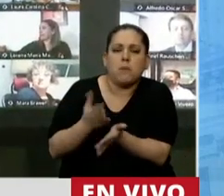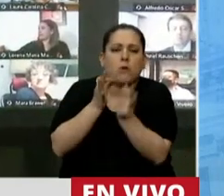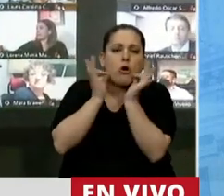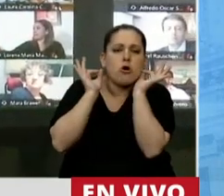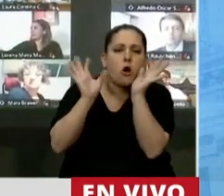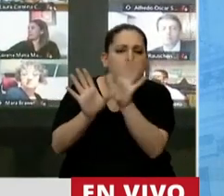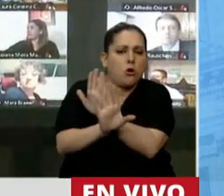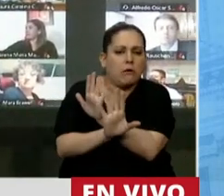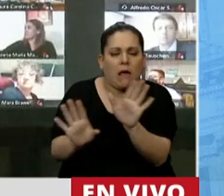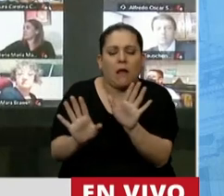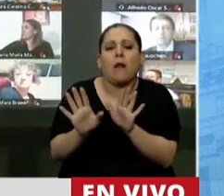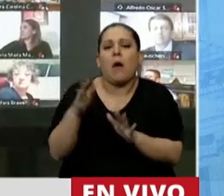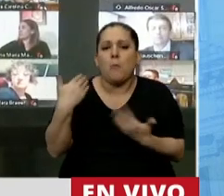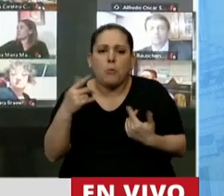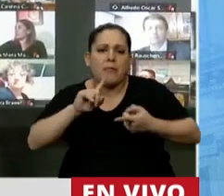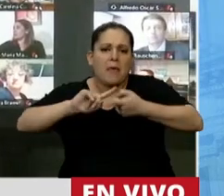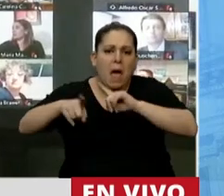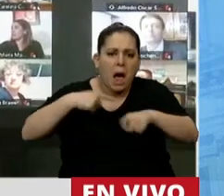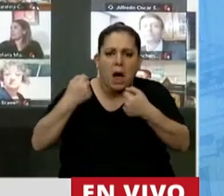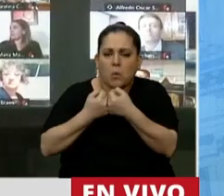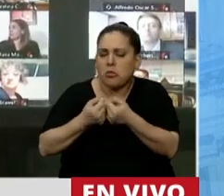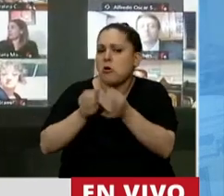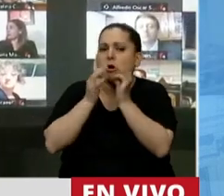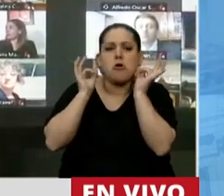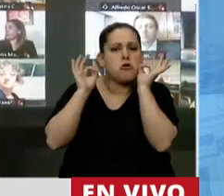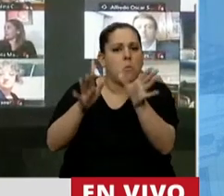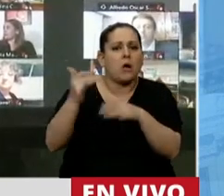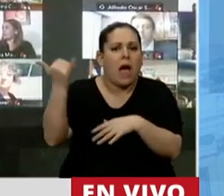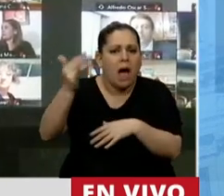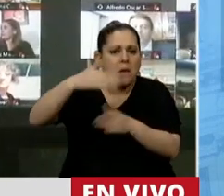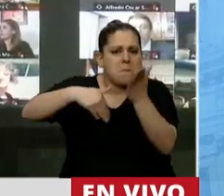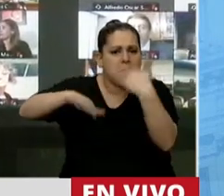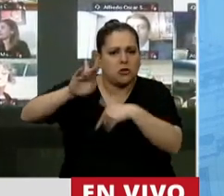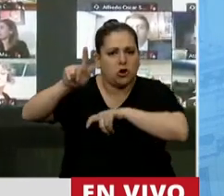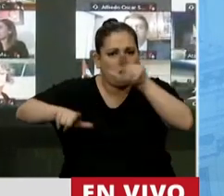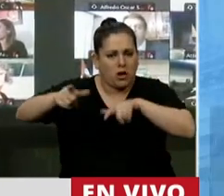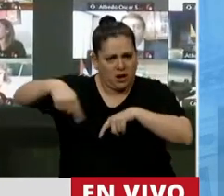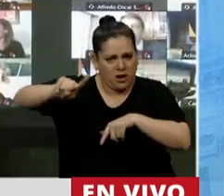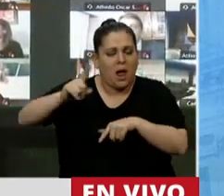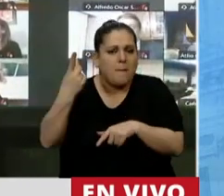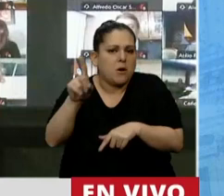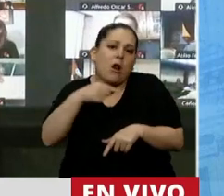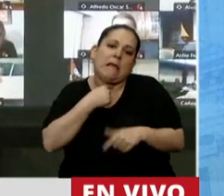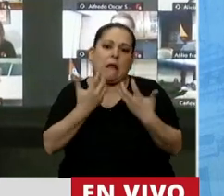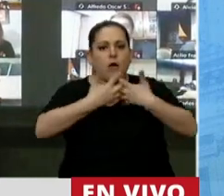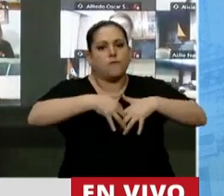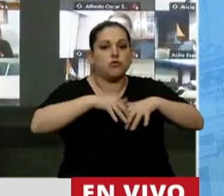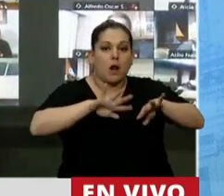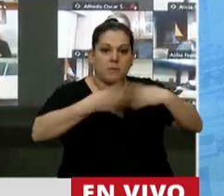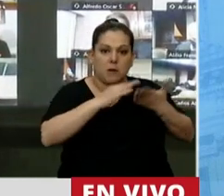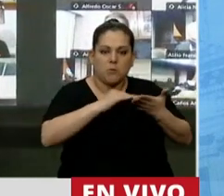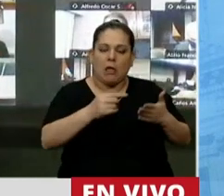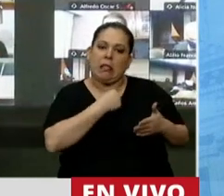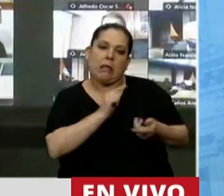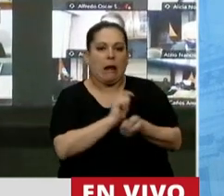las alianzas que les parezca. consolidado una mayoría y ahora quieren arrebatar el funcionamiento del Parlamento.